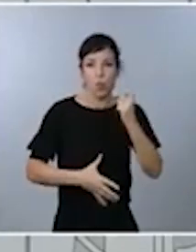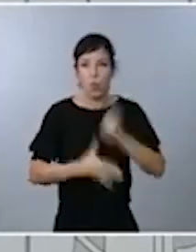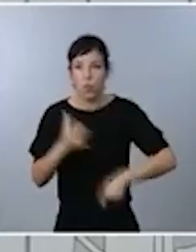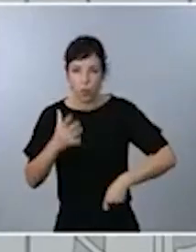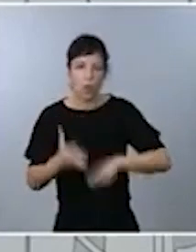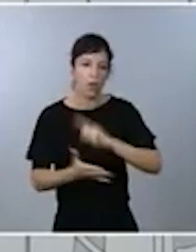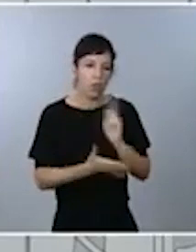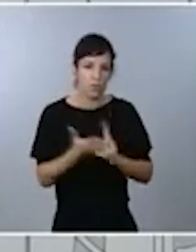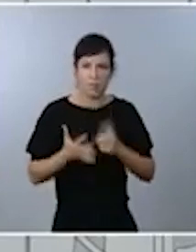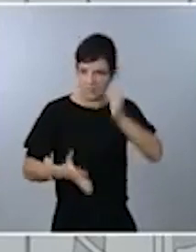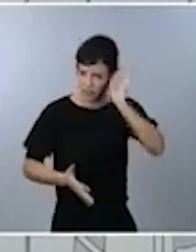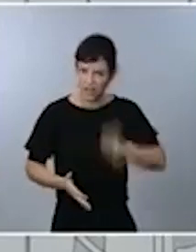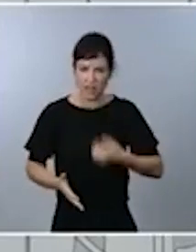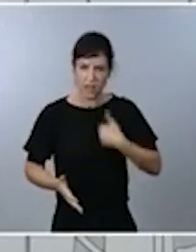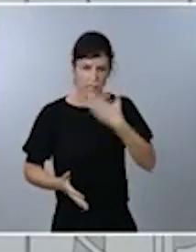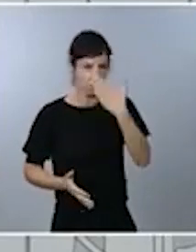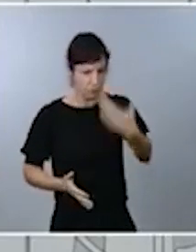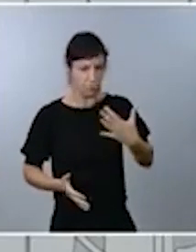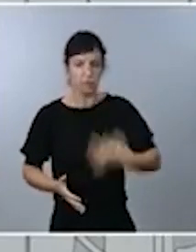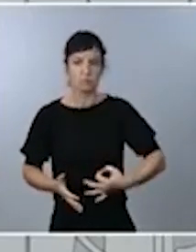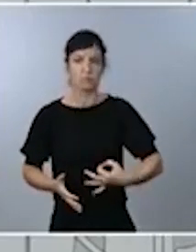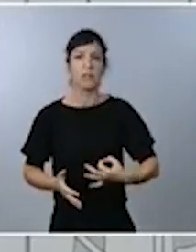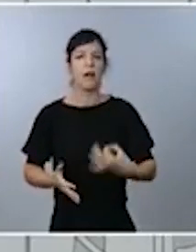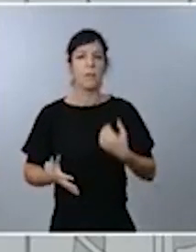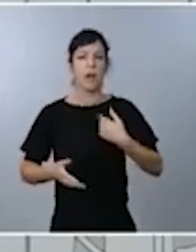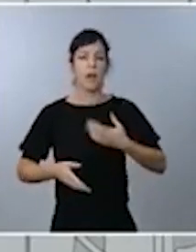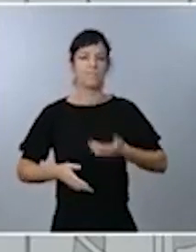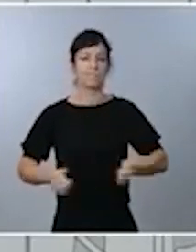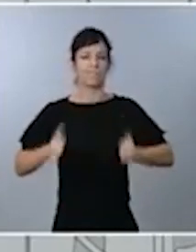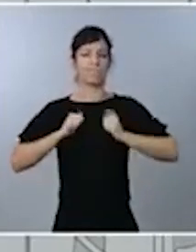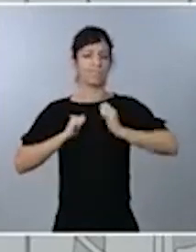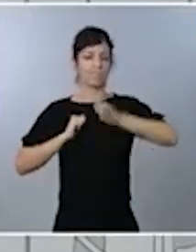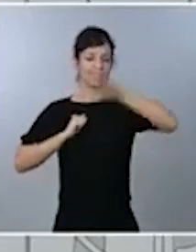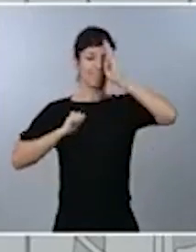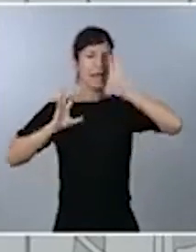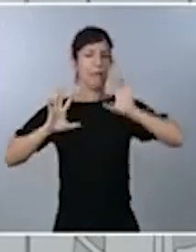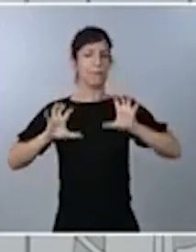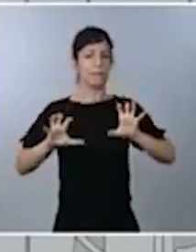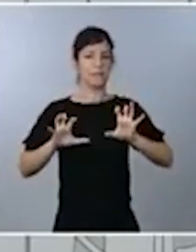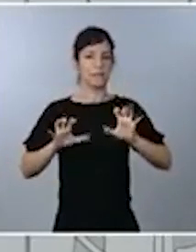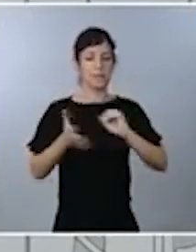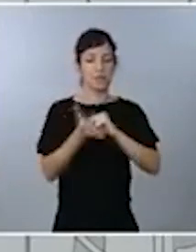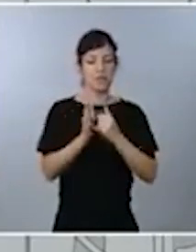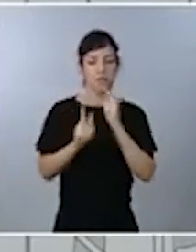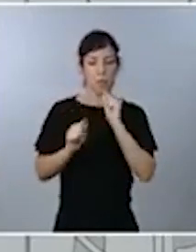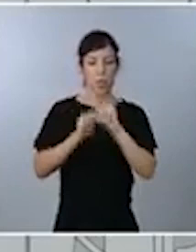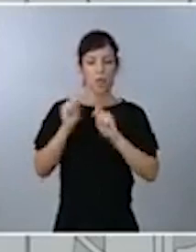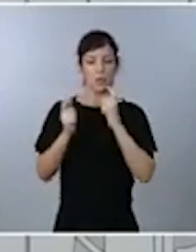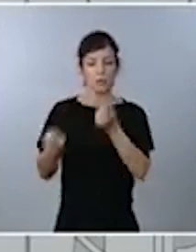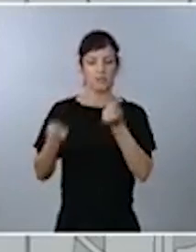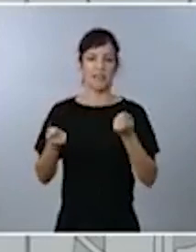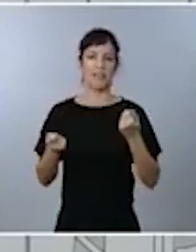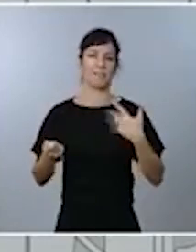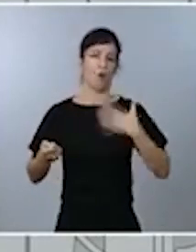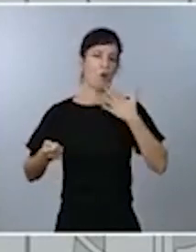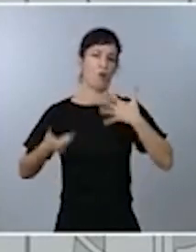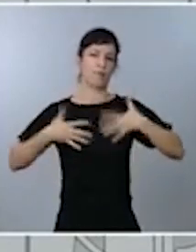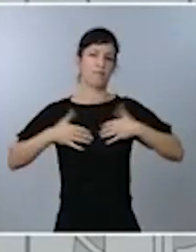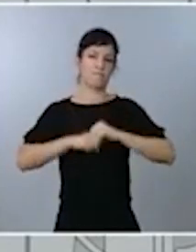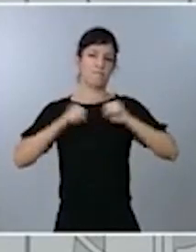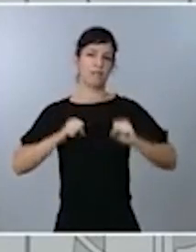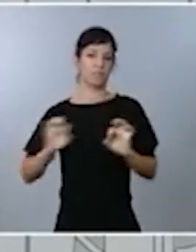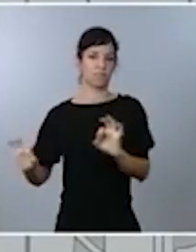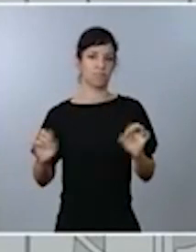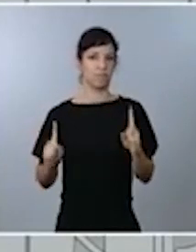pero hemos aprendido. Conocemos mejor los métodos para frenar al virus. Estamos mucho mejor preparados para de nuevo contenerlo.